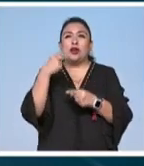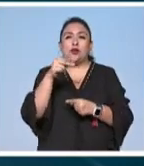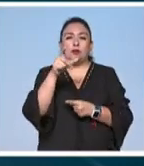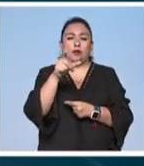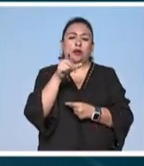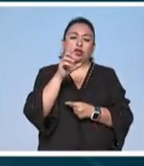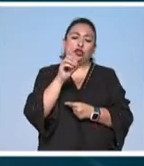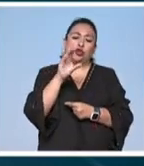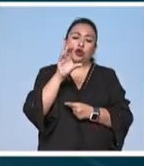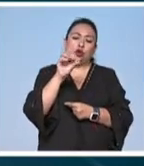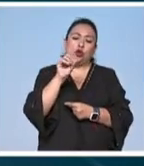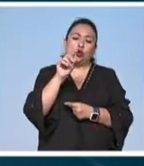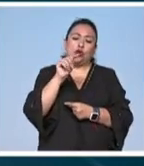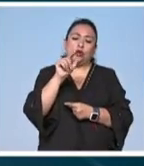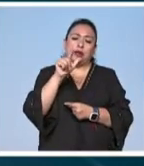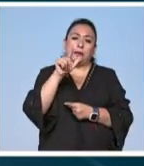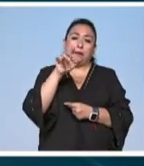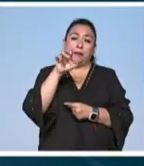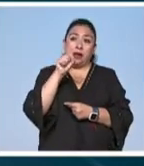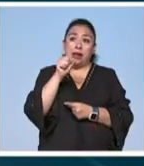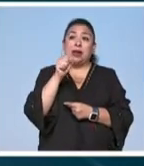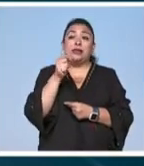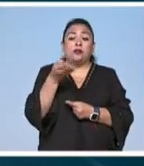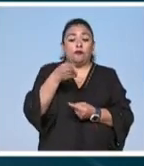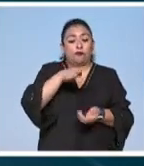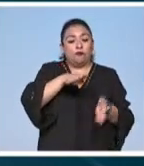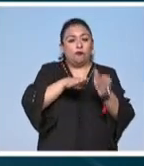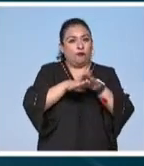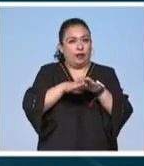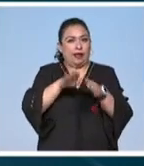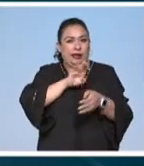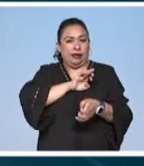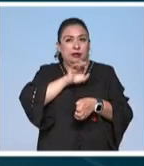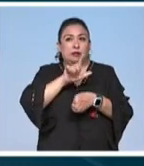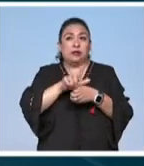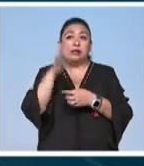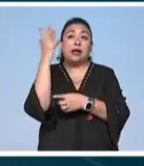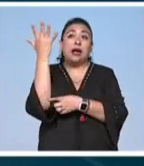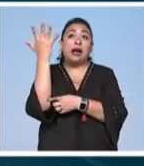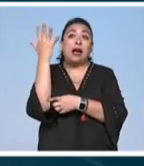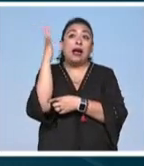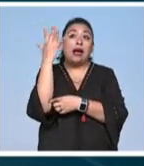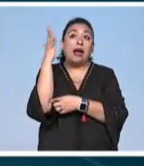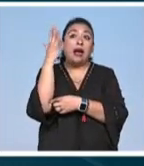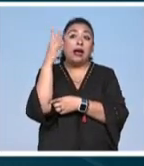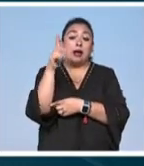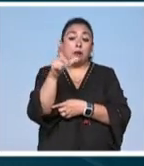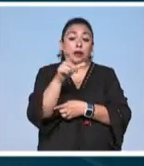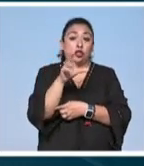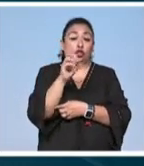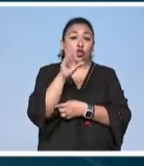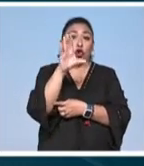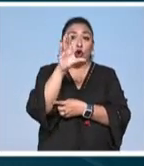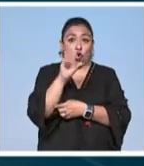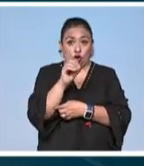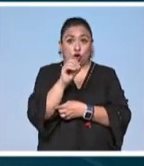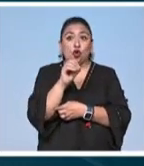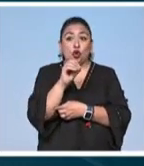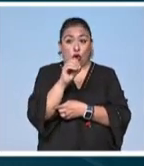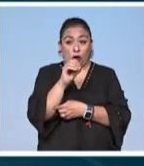chocotamales los cuales se envuelven en unas hojas especiales que es del árbol de choco precisamente